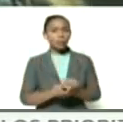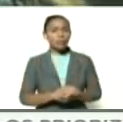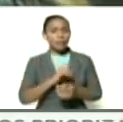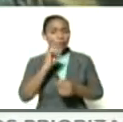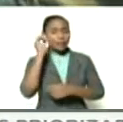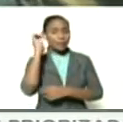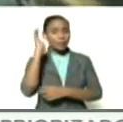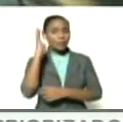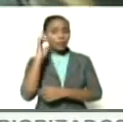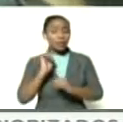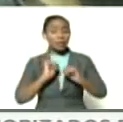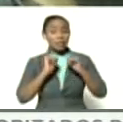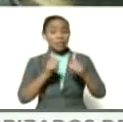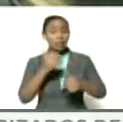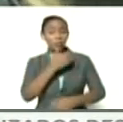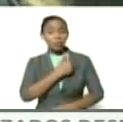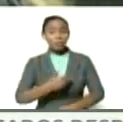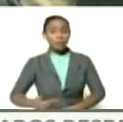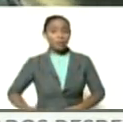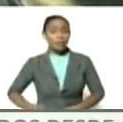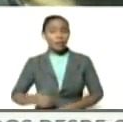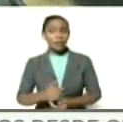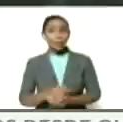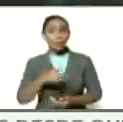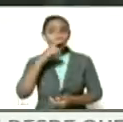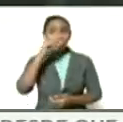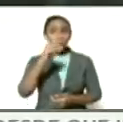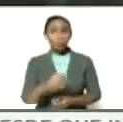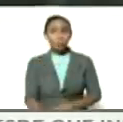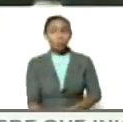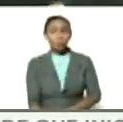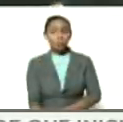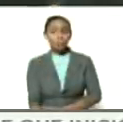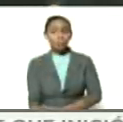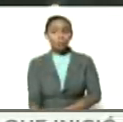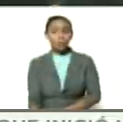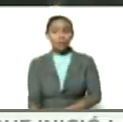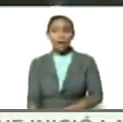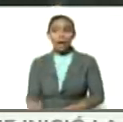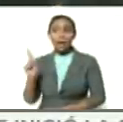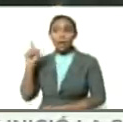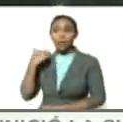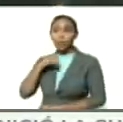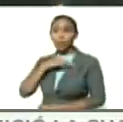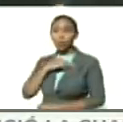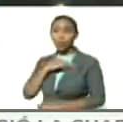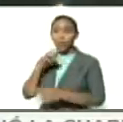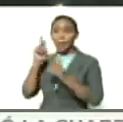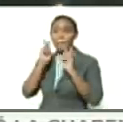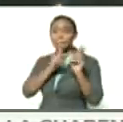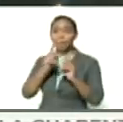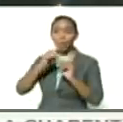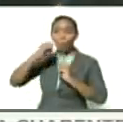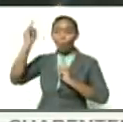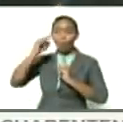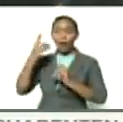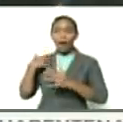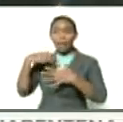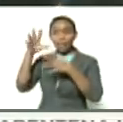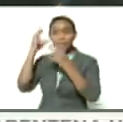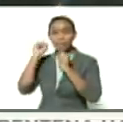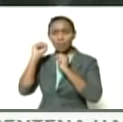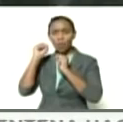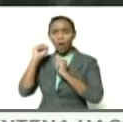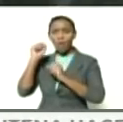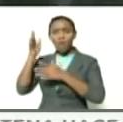seminario una iniciativa de nuestro presidente Nicolás Maduro así es Dori de hecho desde esta plataforma hemos entendido que la formación